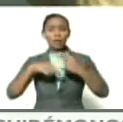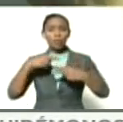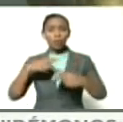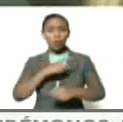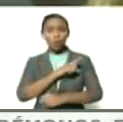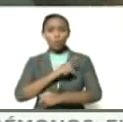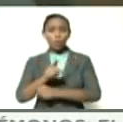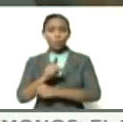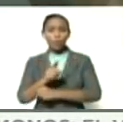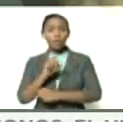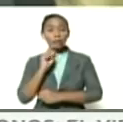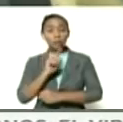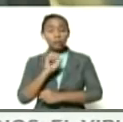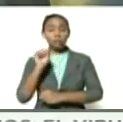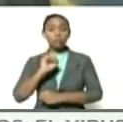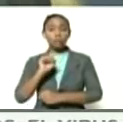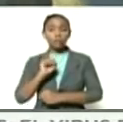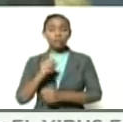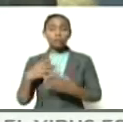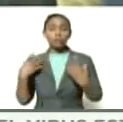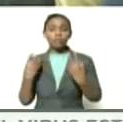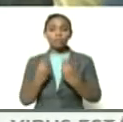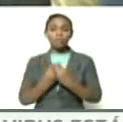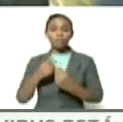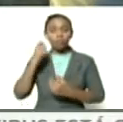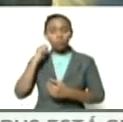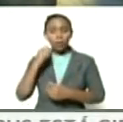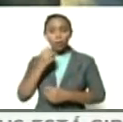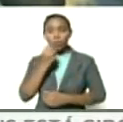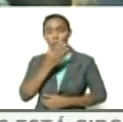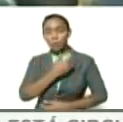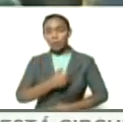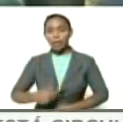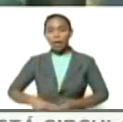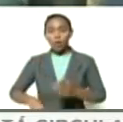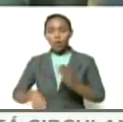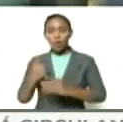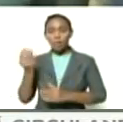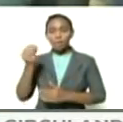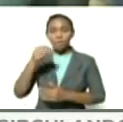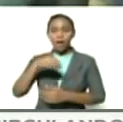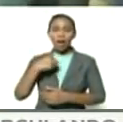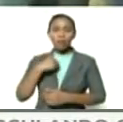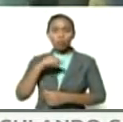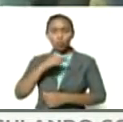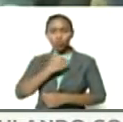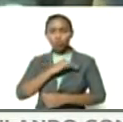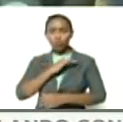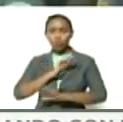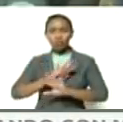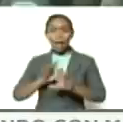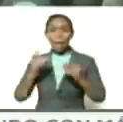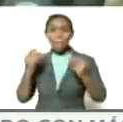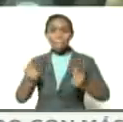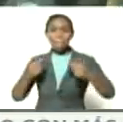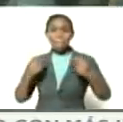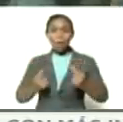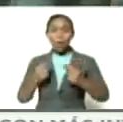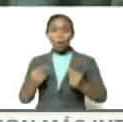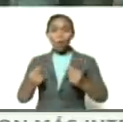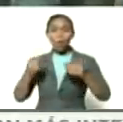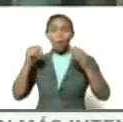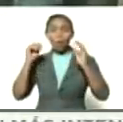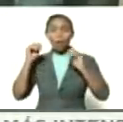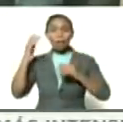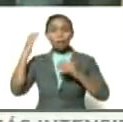nos demanden así es compañera amarilis y bueno presidente una vez más le rectifico aquí estamos ya activado el seminario